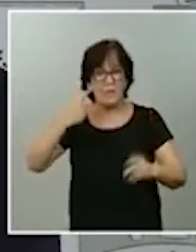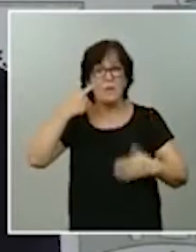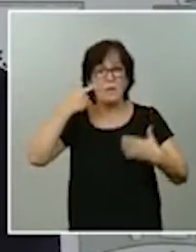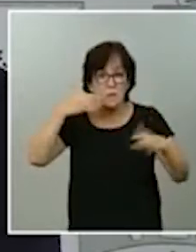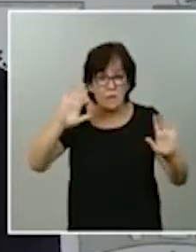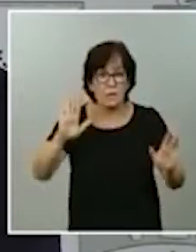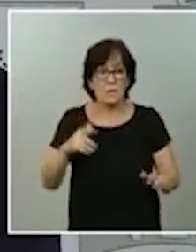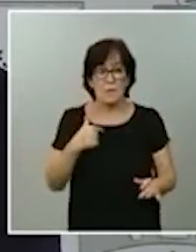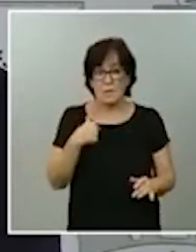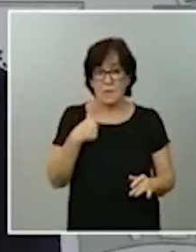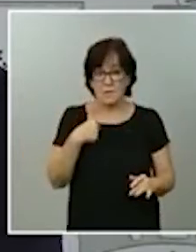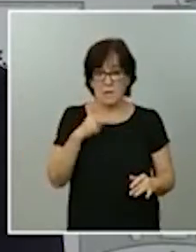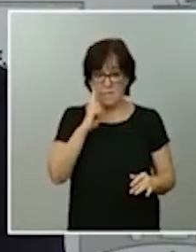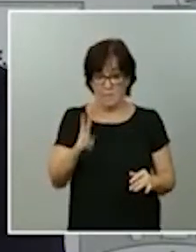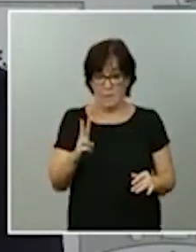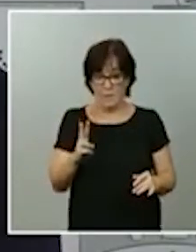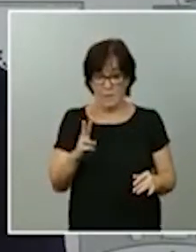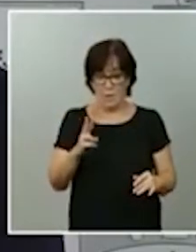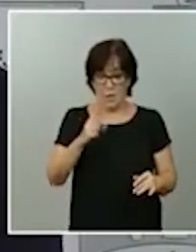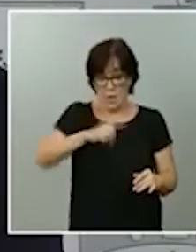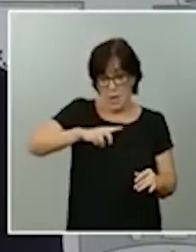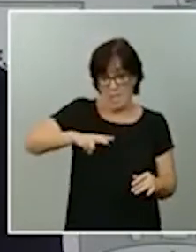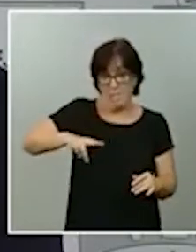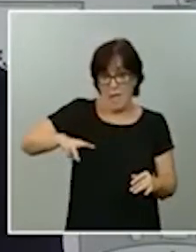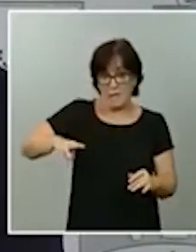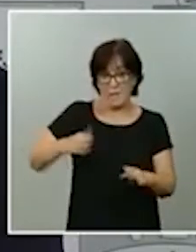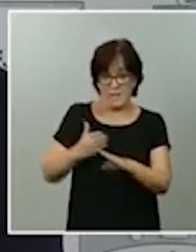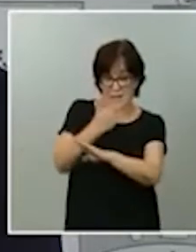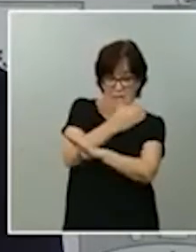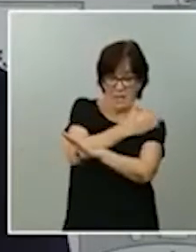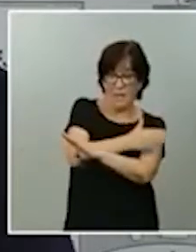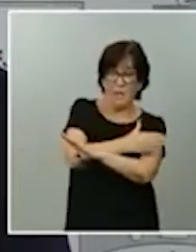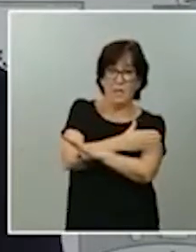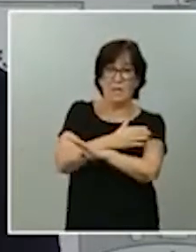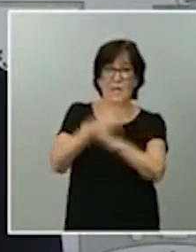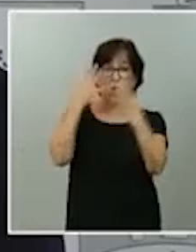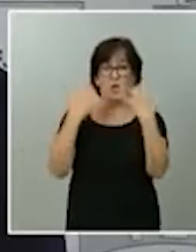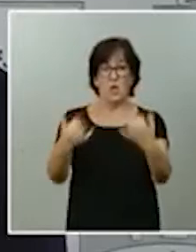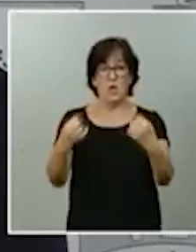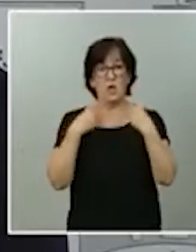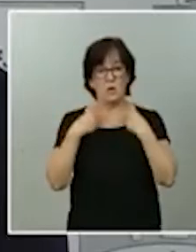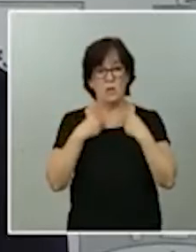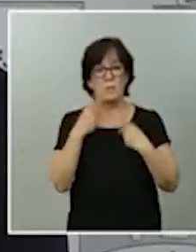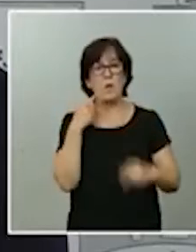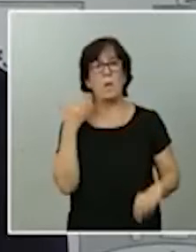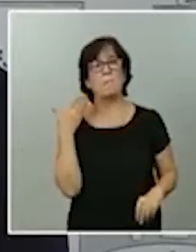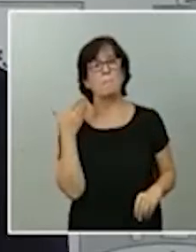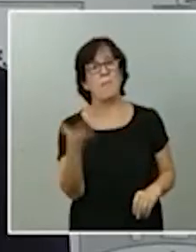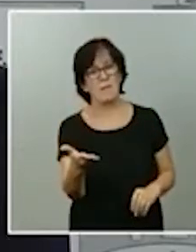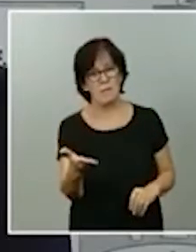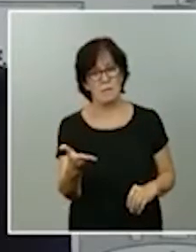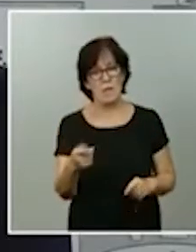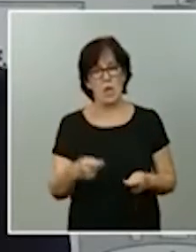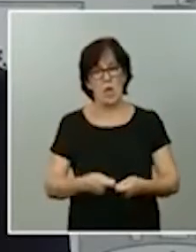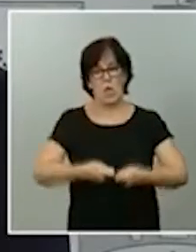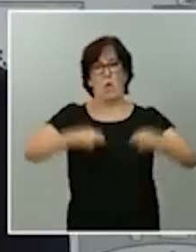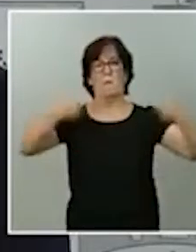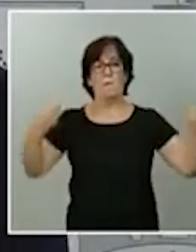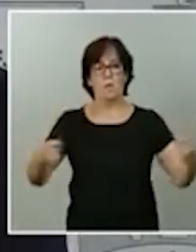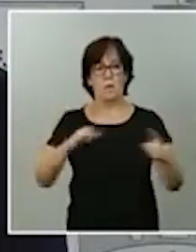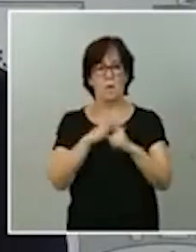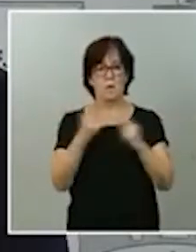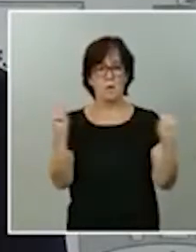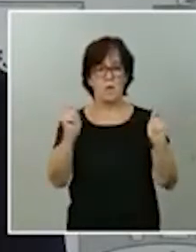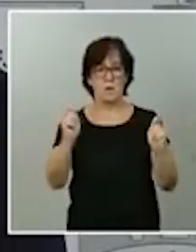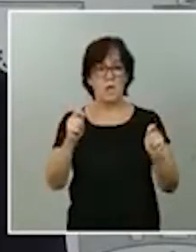que hemos visto, además, durante estos últimos meses, de lo que pasó en el Congreso de los Diputados cuando pedíamos nosotros una prórroga del estado de alarma, nosotros ahora estamos diciendo